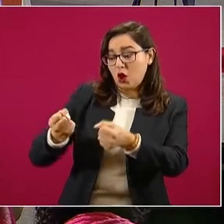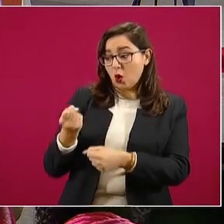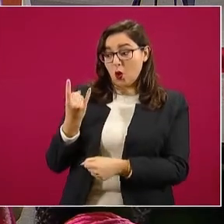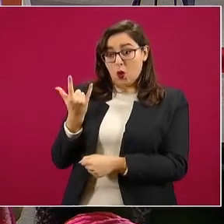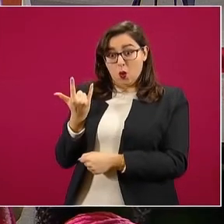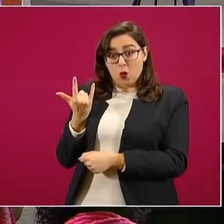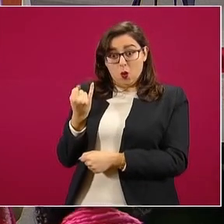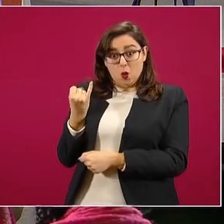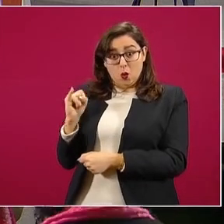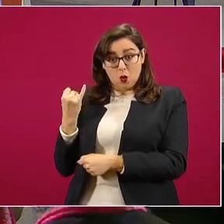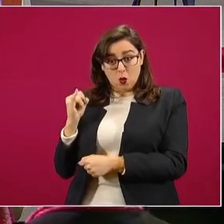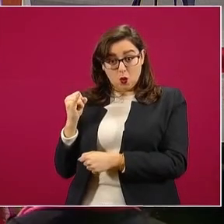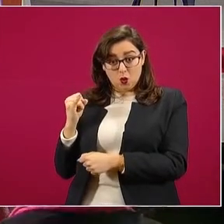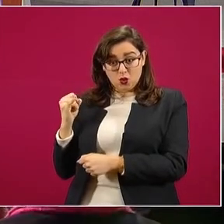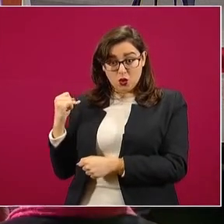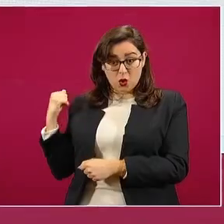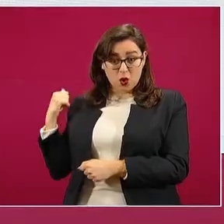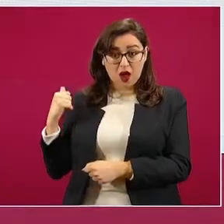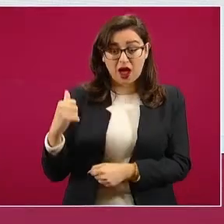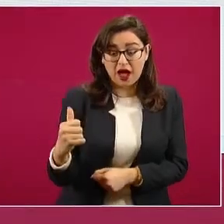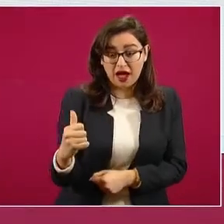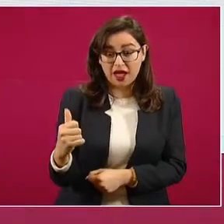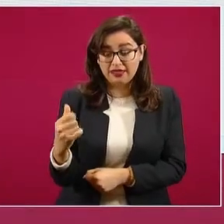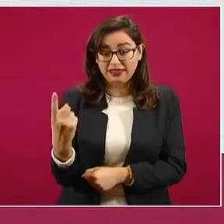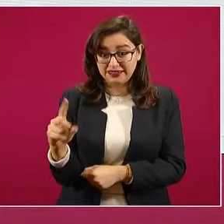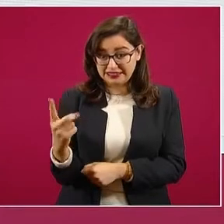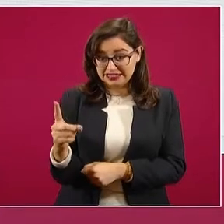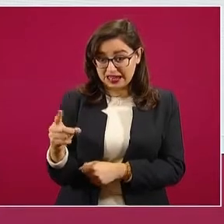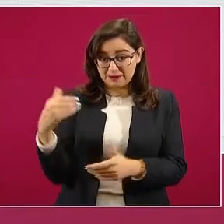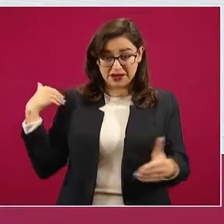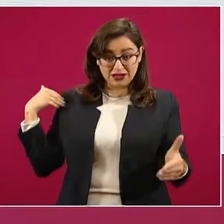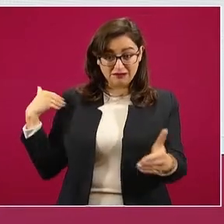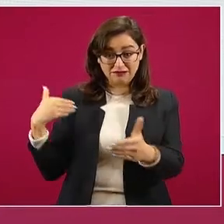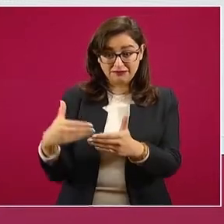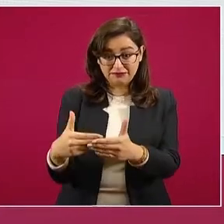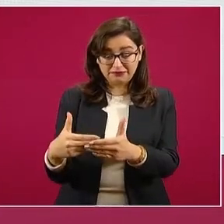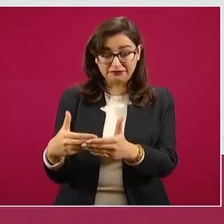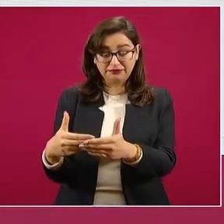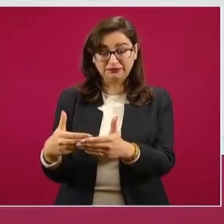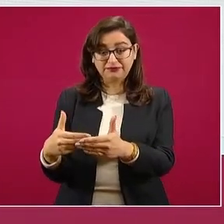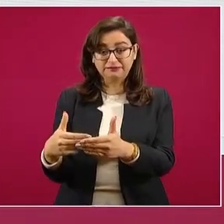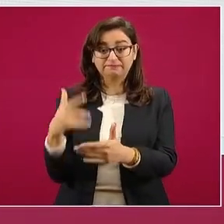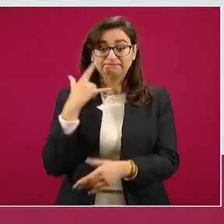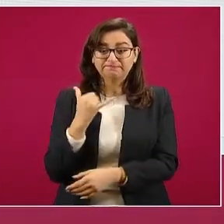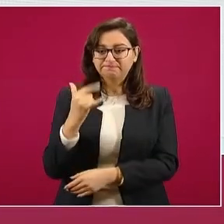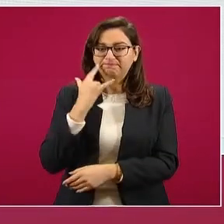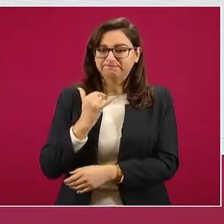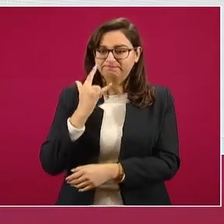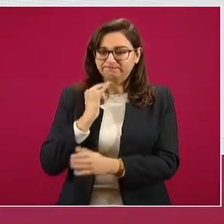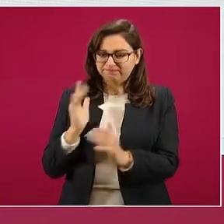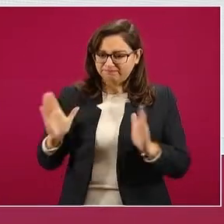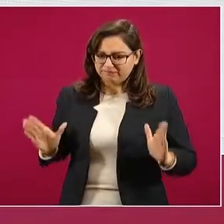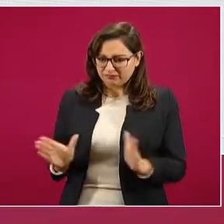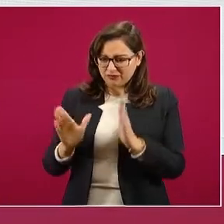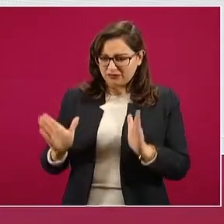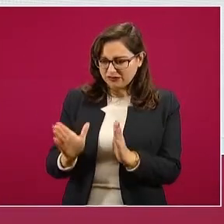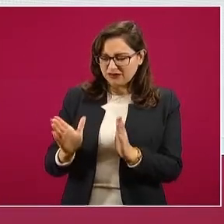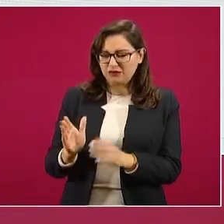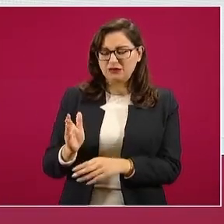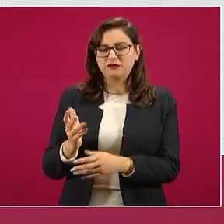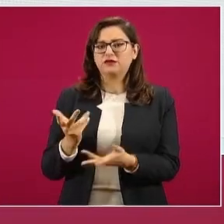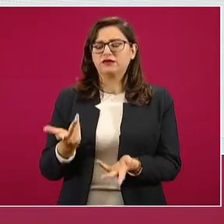para acá, que nos estamos recuperando. O sea, sobre todo agosto